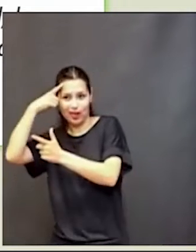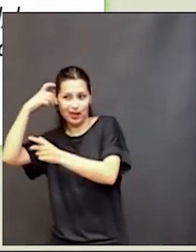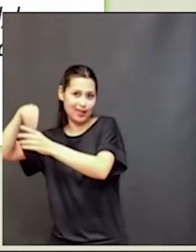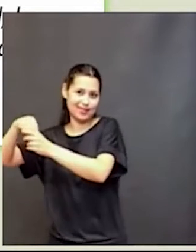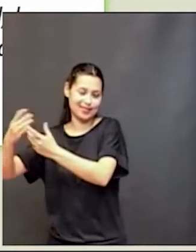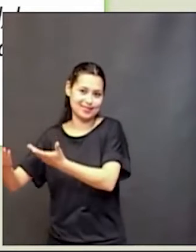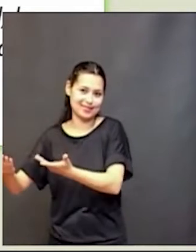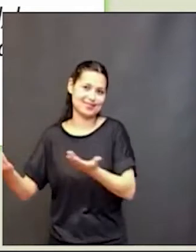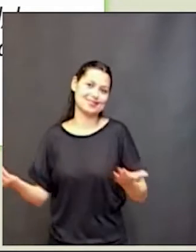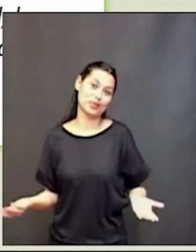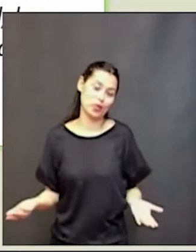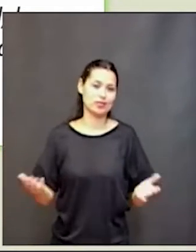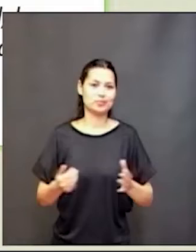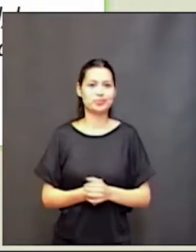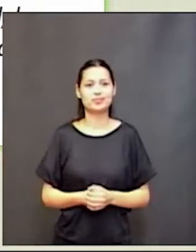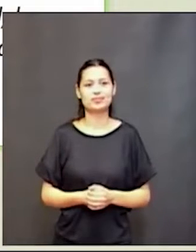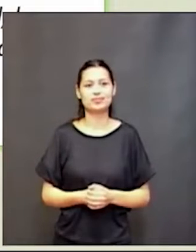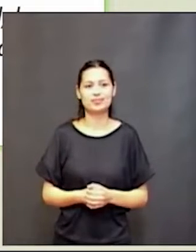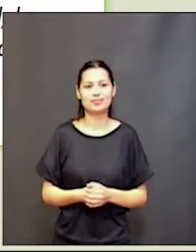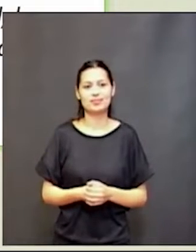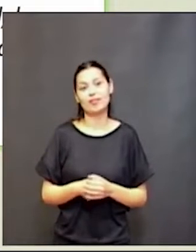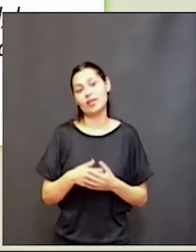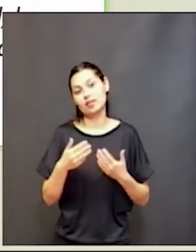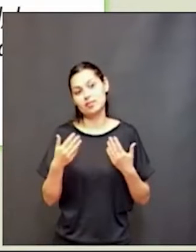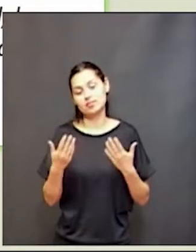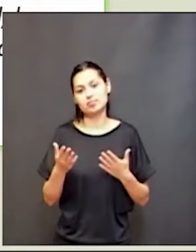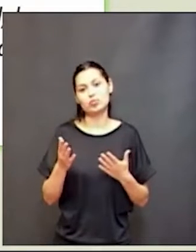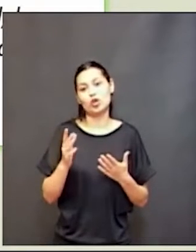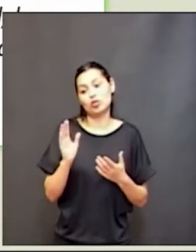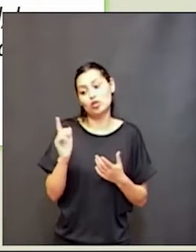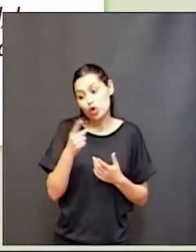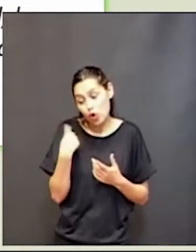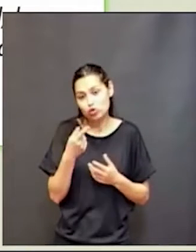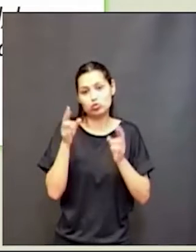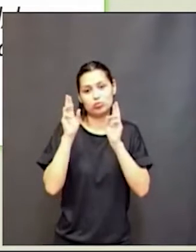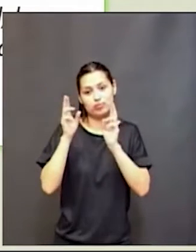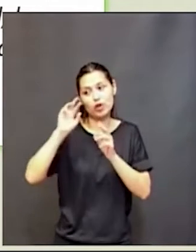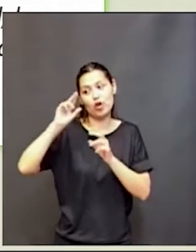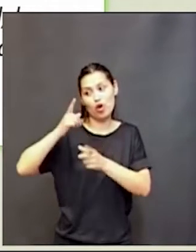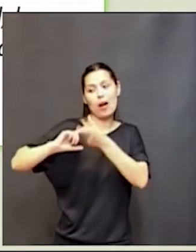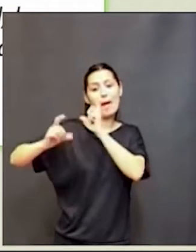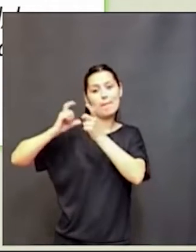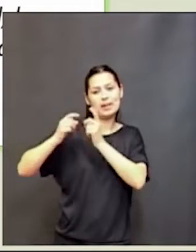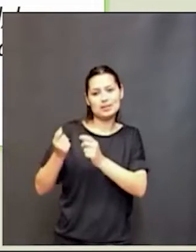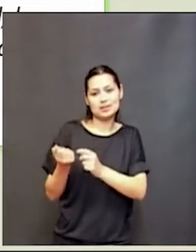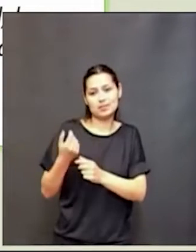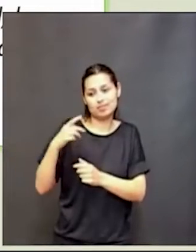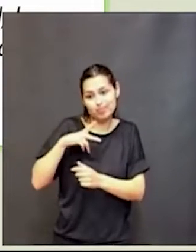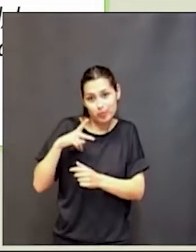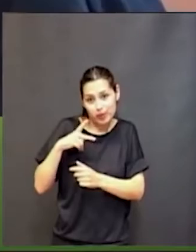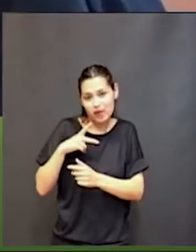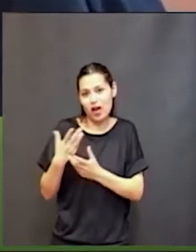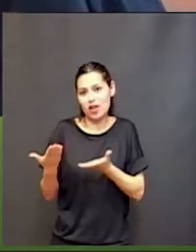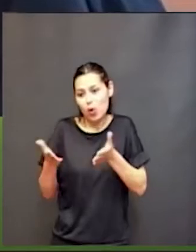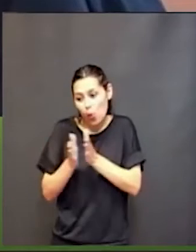concepto que tiene que ver con esto, que desde nuestra propia experiencia personal trabajamos en equipo